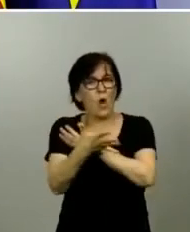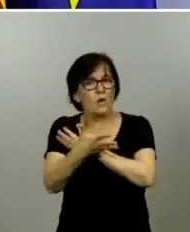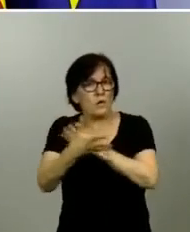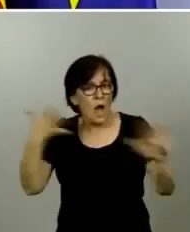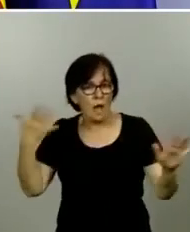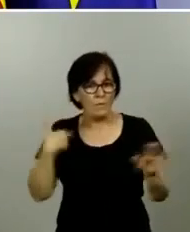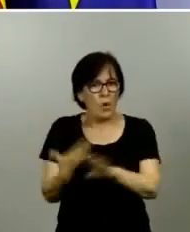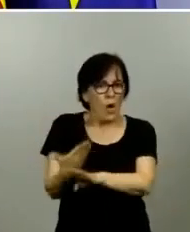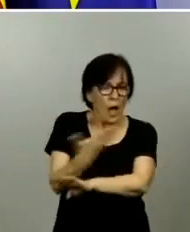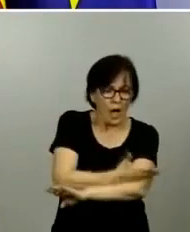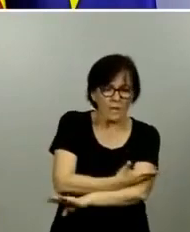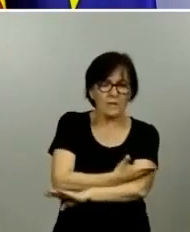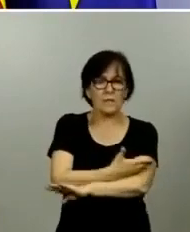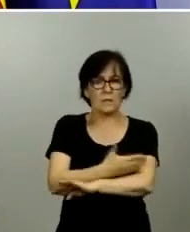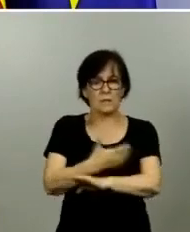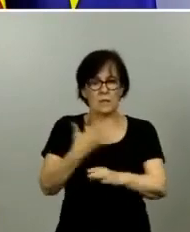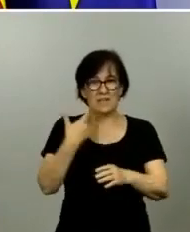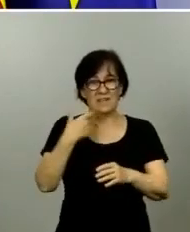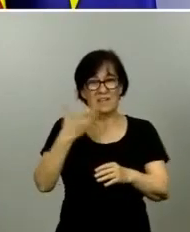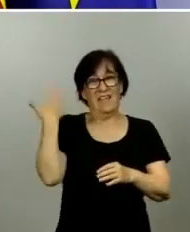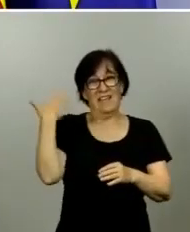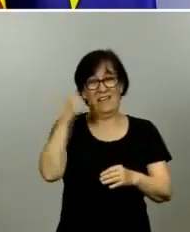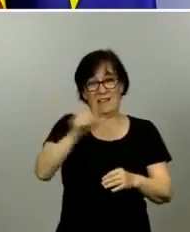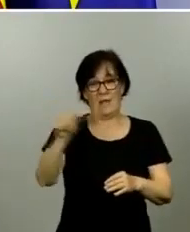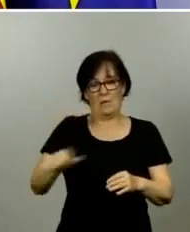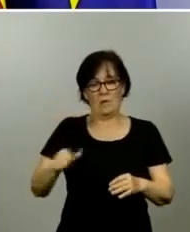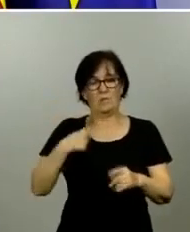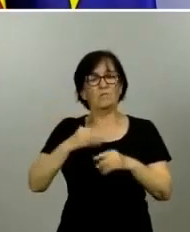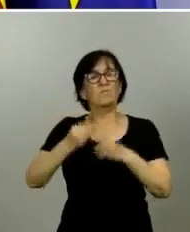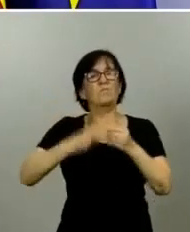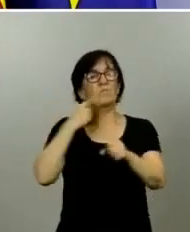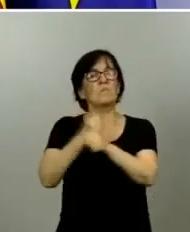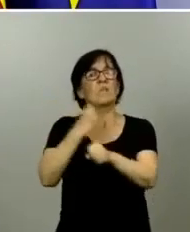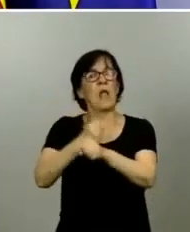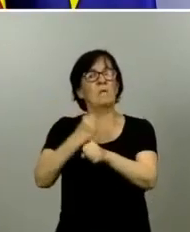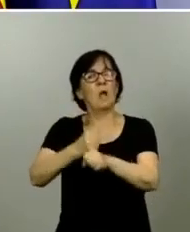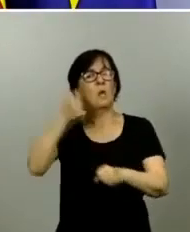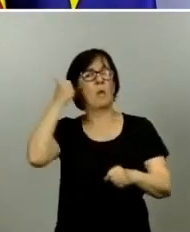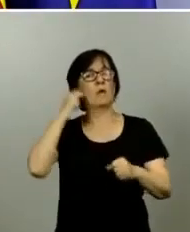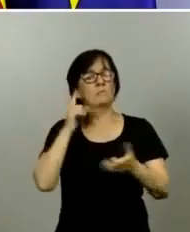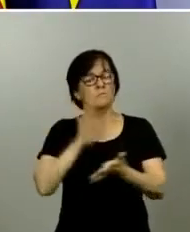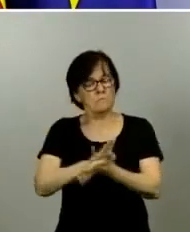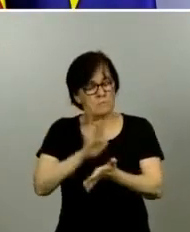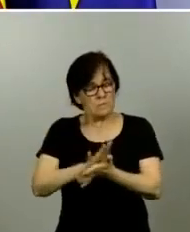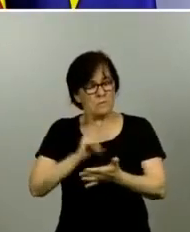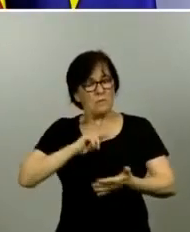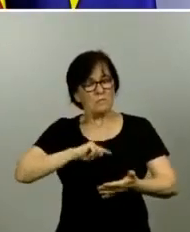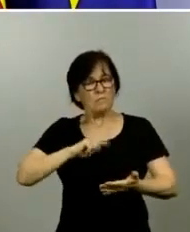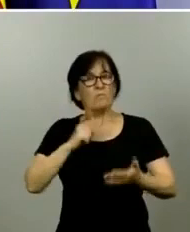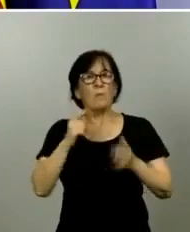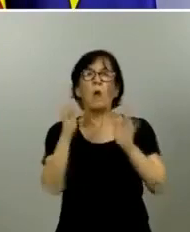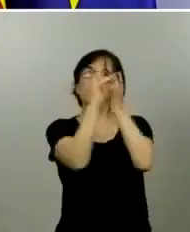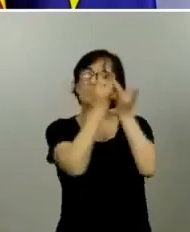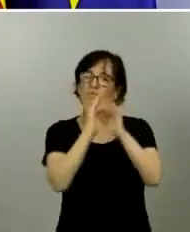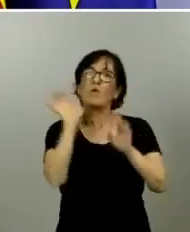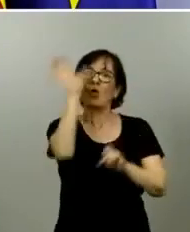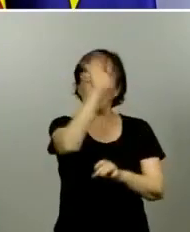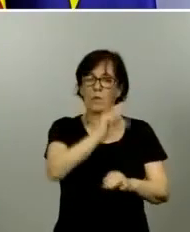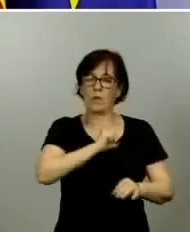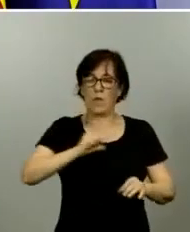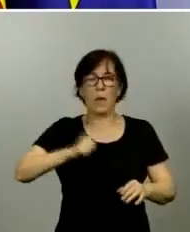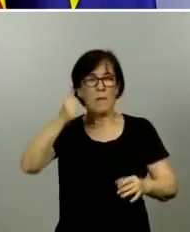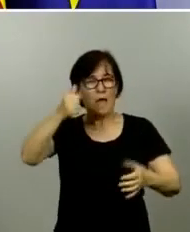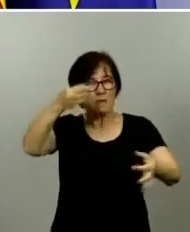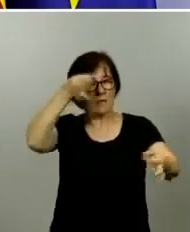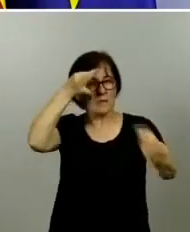de lo que hemos recibido las semanas anteriores, lo que ha permitido un trabajo mucho más sosegado, mucho más pausado con las comunidades autónomas, un trabajo más detallado